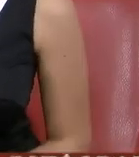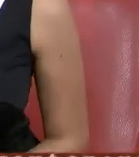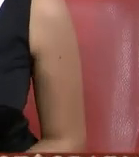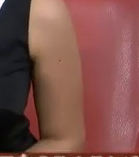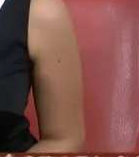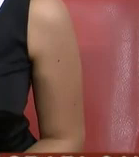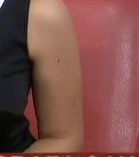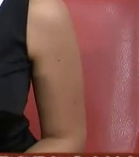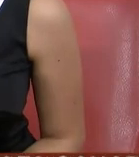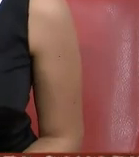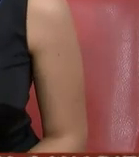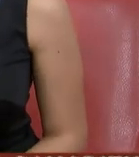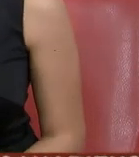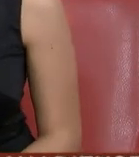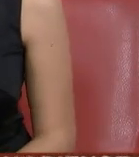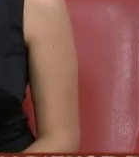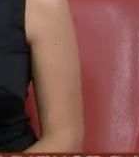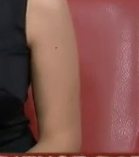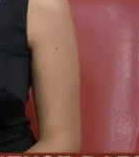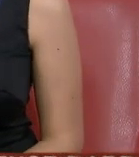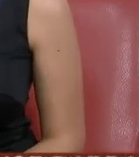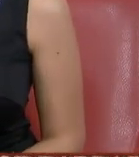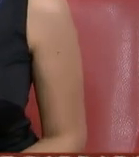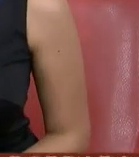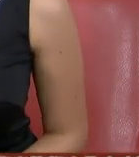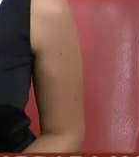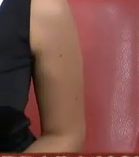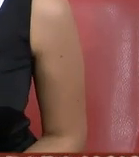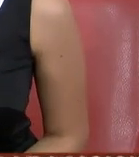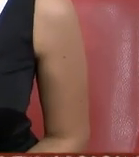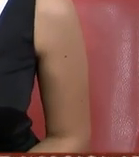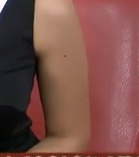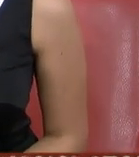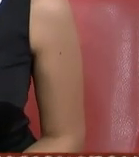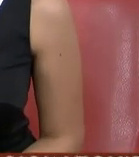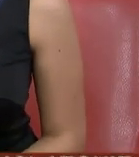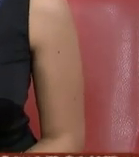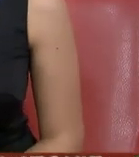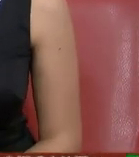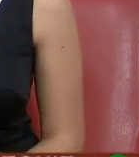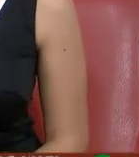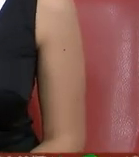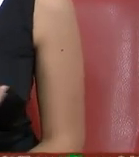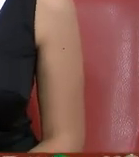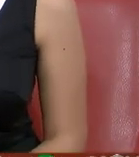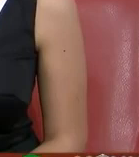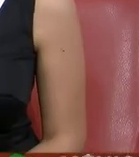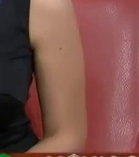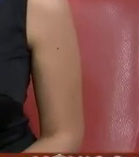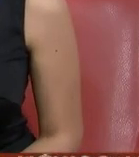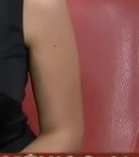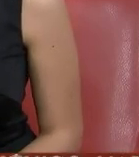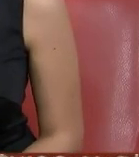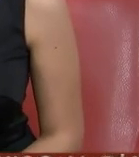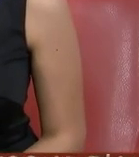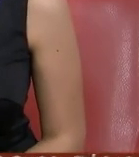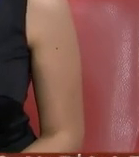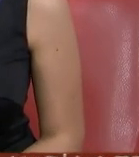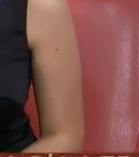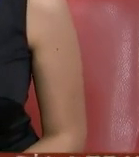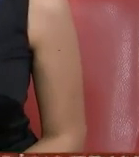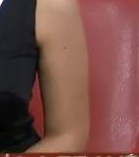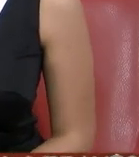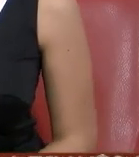vez los equipos como las chivas y etcétera que están creando canales de YouTube y de redes sociales no están tan